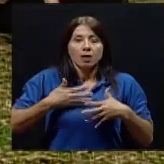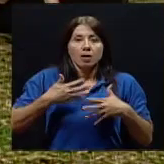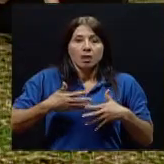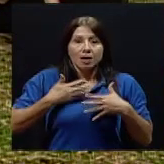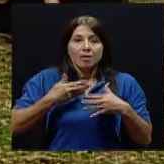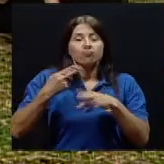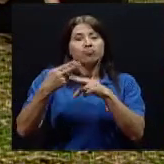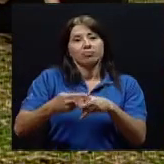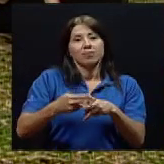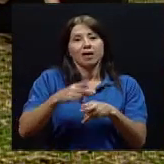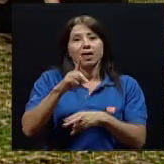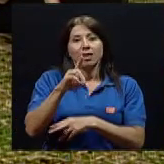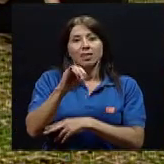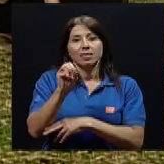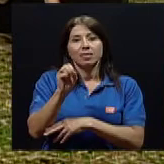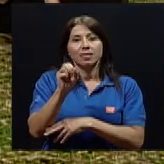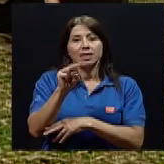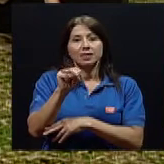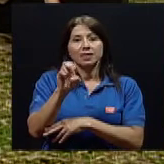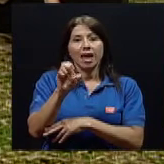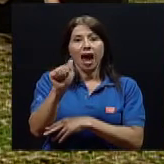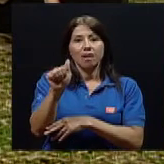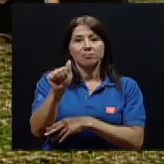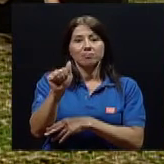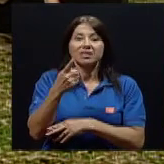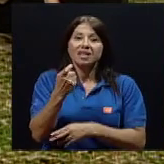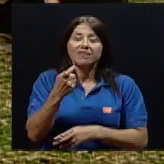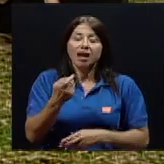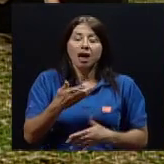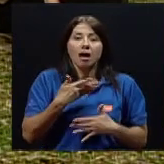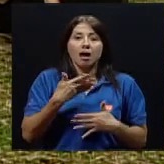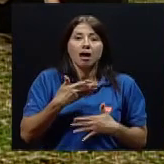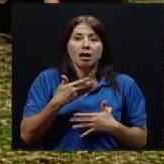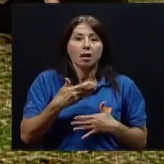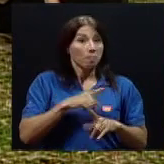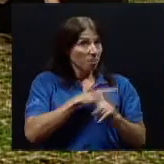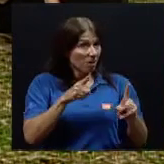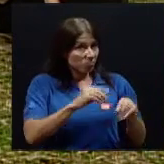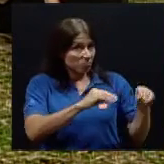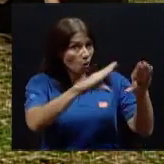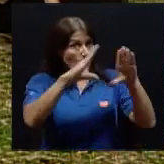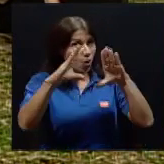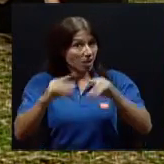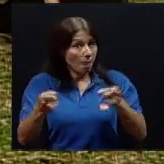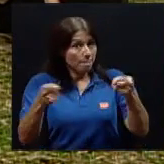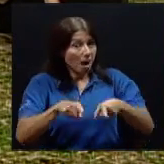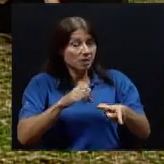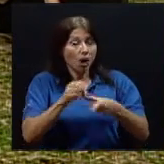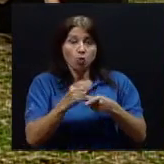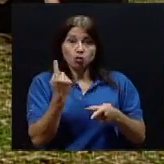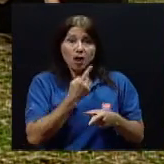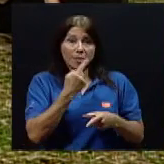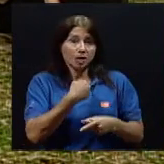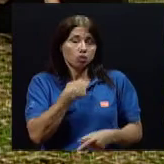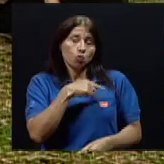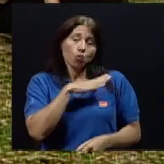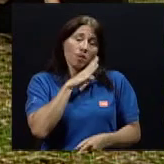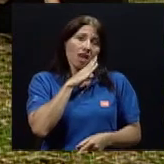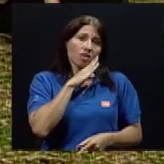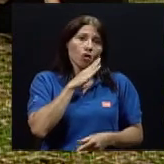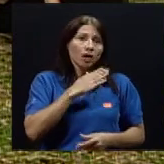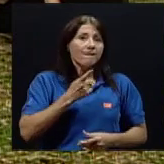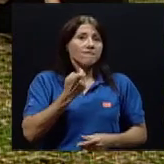falta de aire, doctor, perdón, es todo el día o cuando estoy durmiendo, por ejemplo? Exacto. Entonces, dependiendo de la severidad,